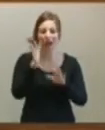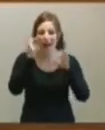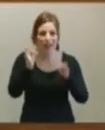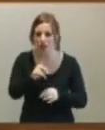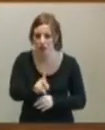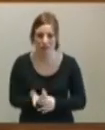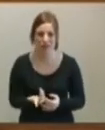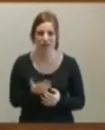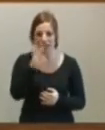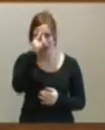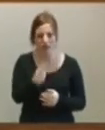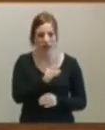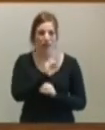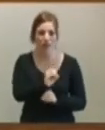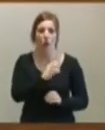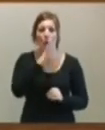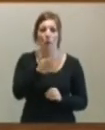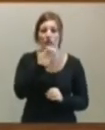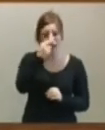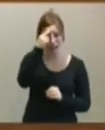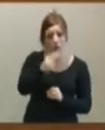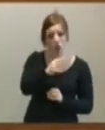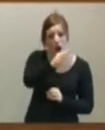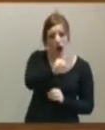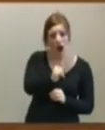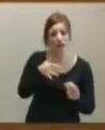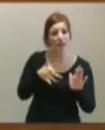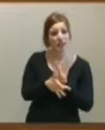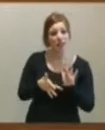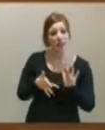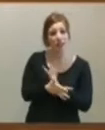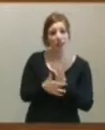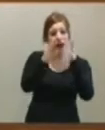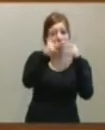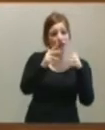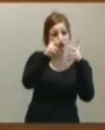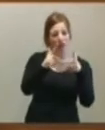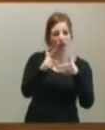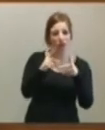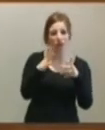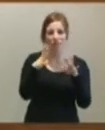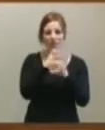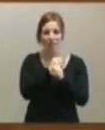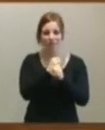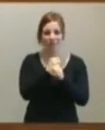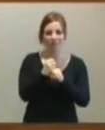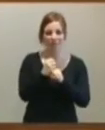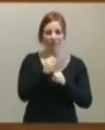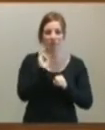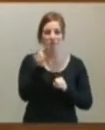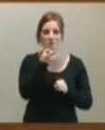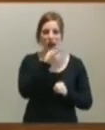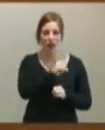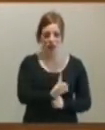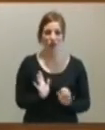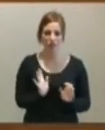No, no lo hace. No lo hace porque si lo hiciese no citaría tergiversadamente los números. Y no citaría… ¿Por qué no se